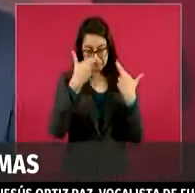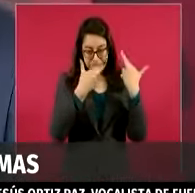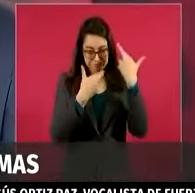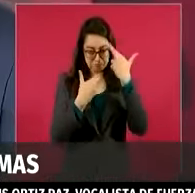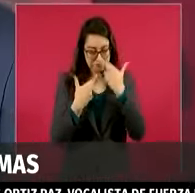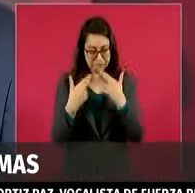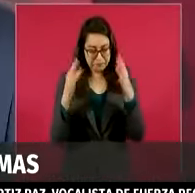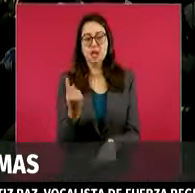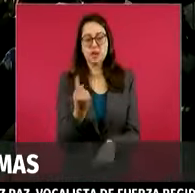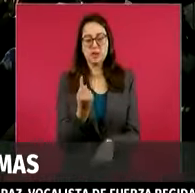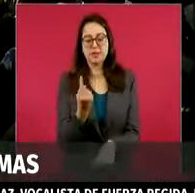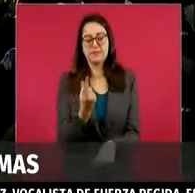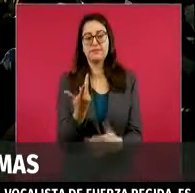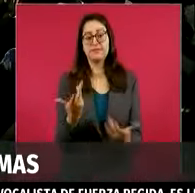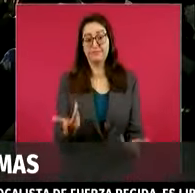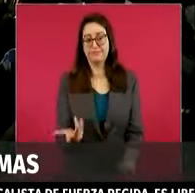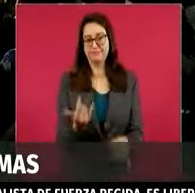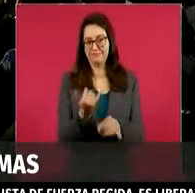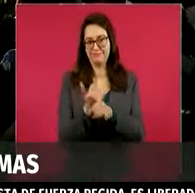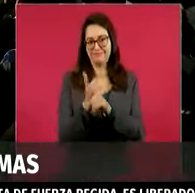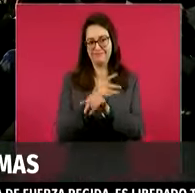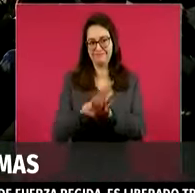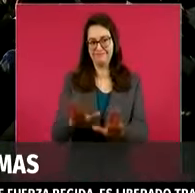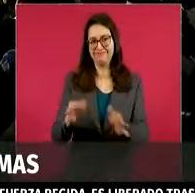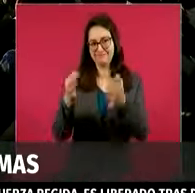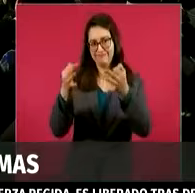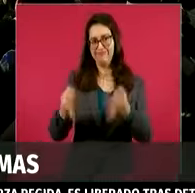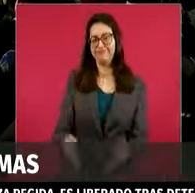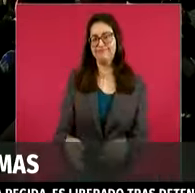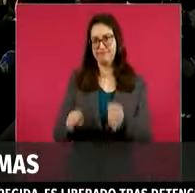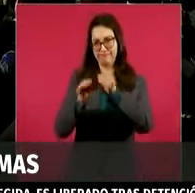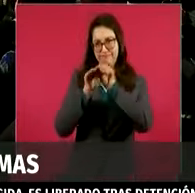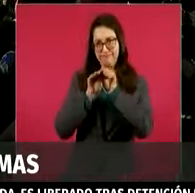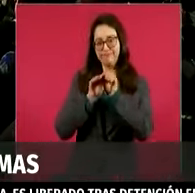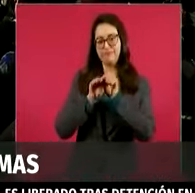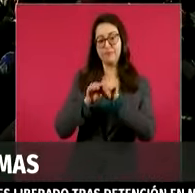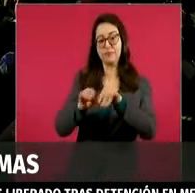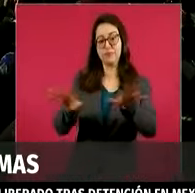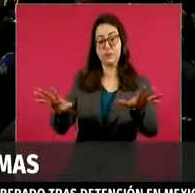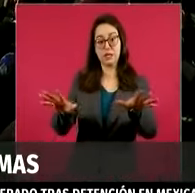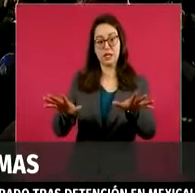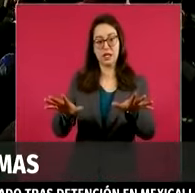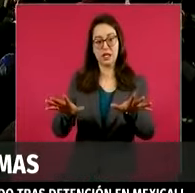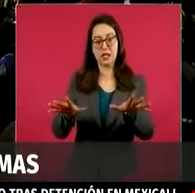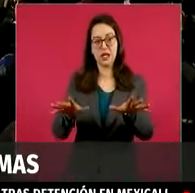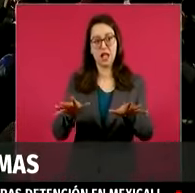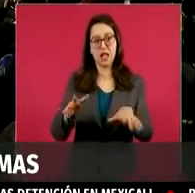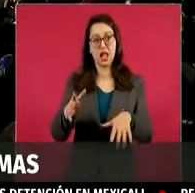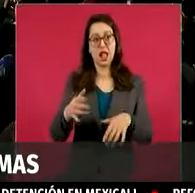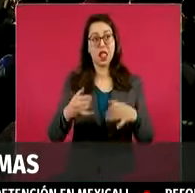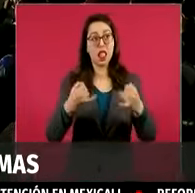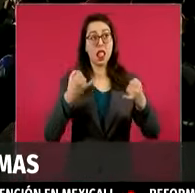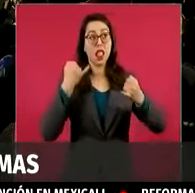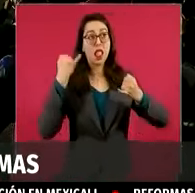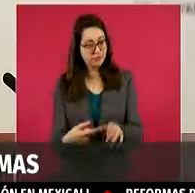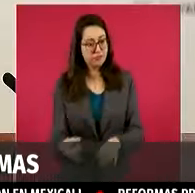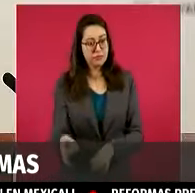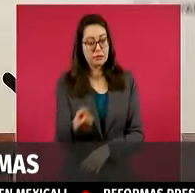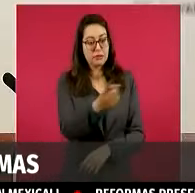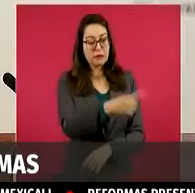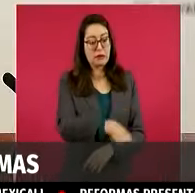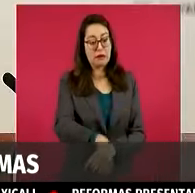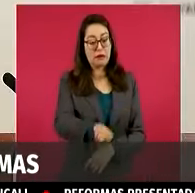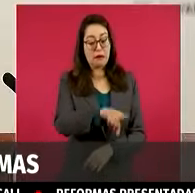organizando los procesos electorales, pues también hace mucho más complejo este análisis con candidatos.